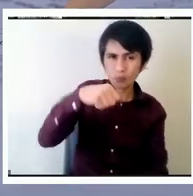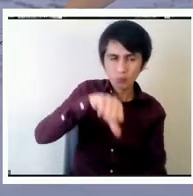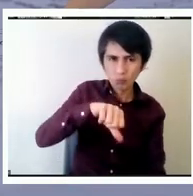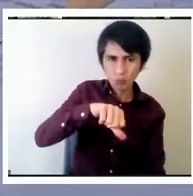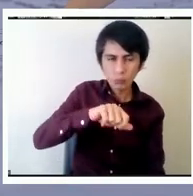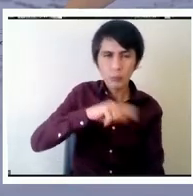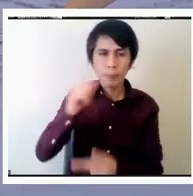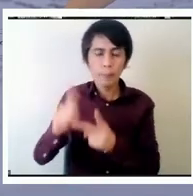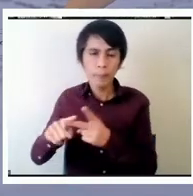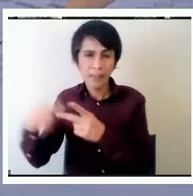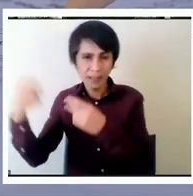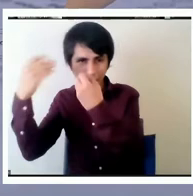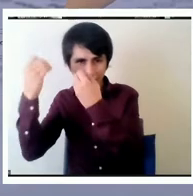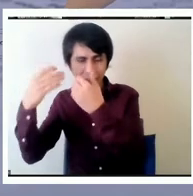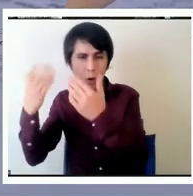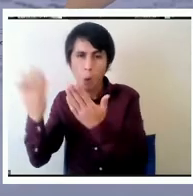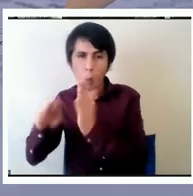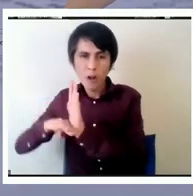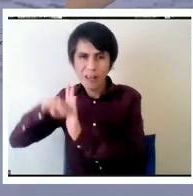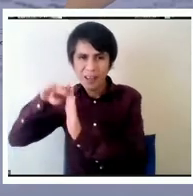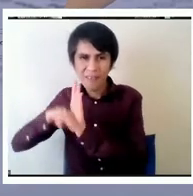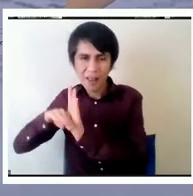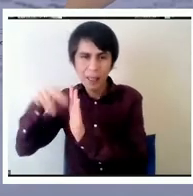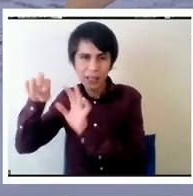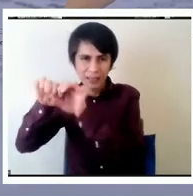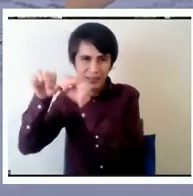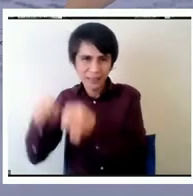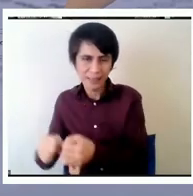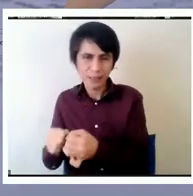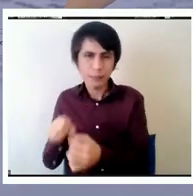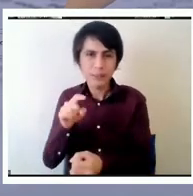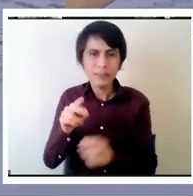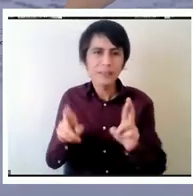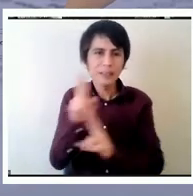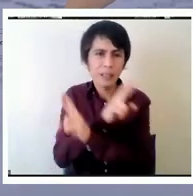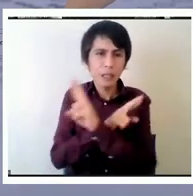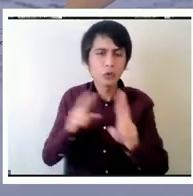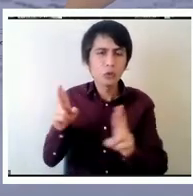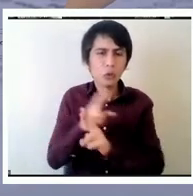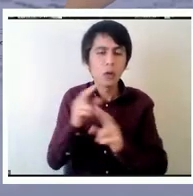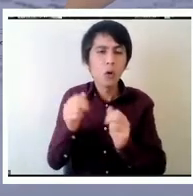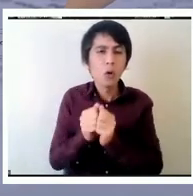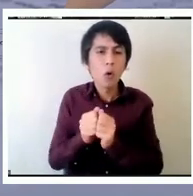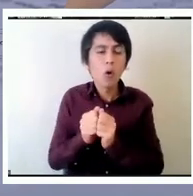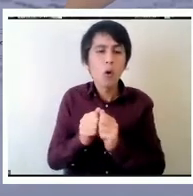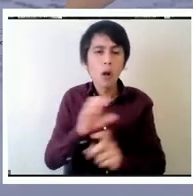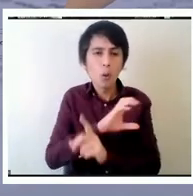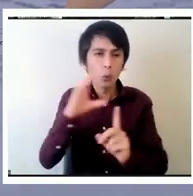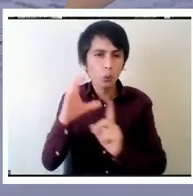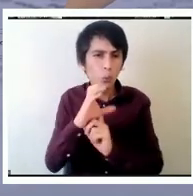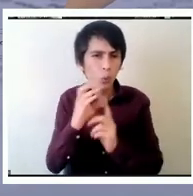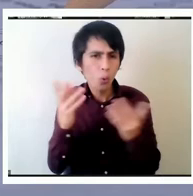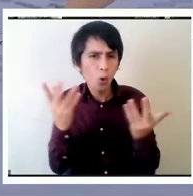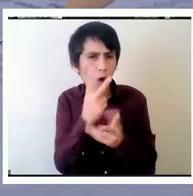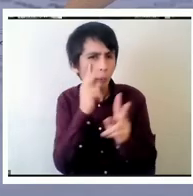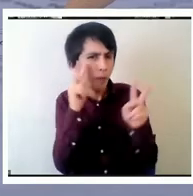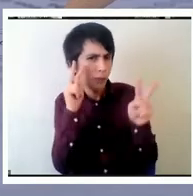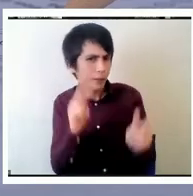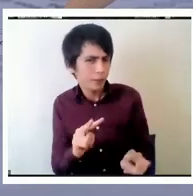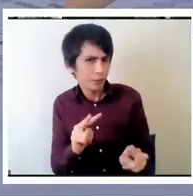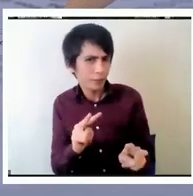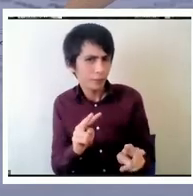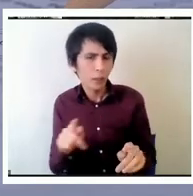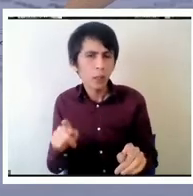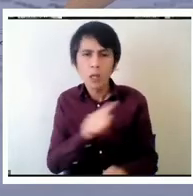esto se relaciona a poder cambiar la cultura ¿cómo se ve más allá de enfocarse en el juicio